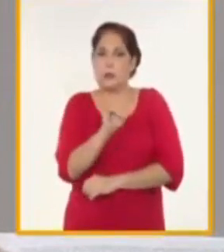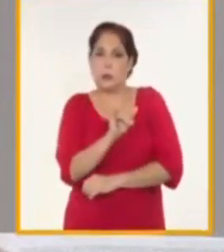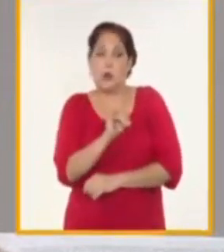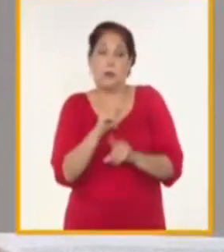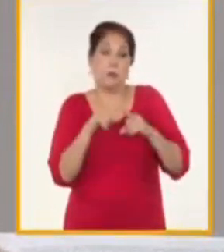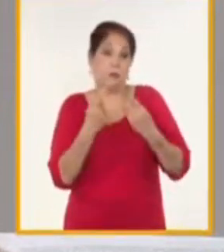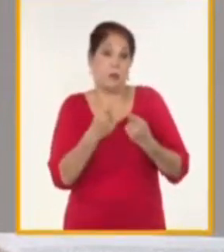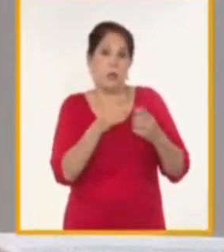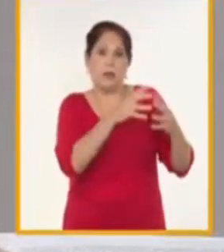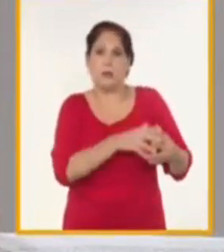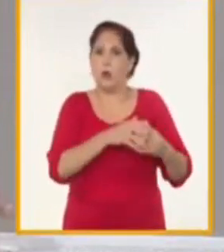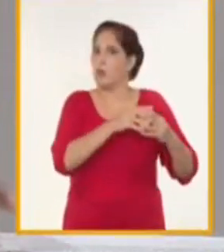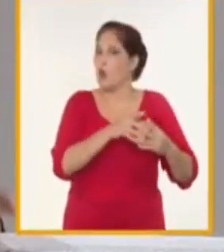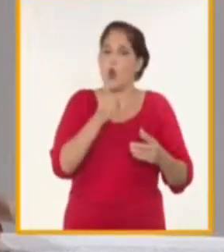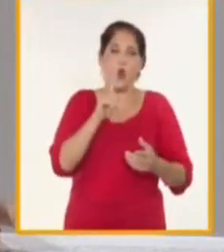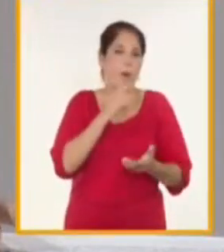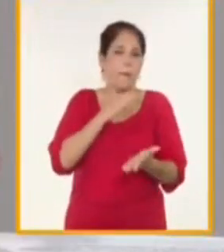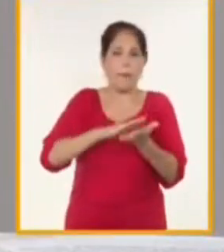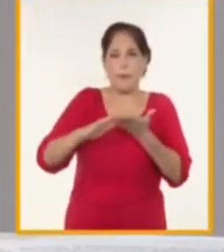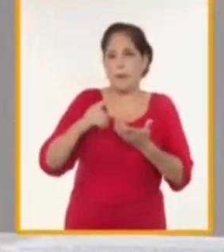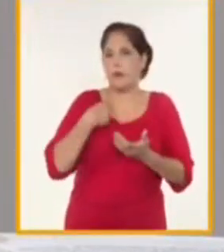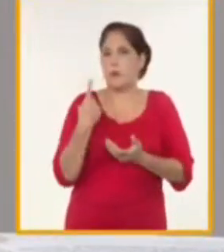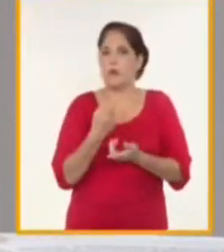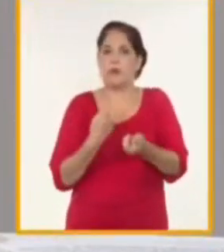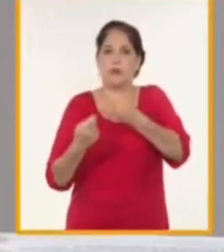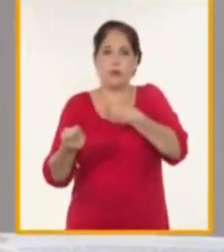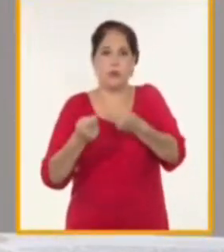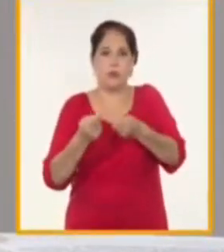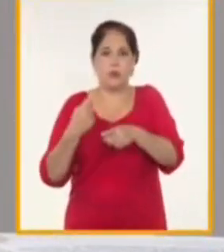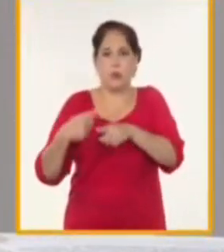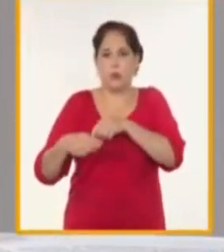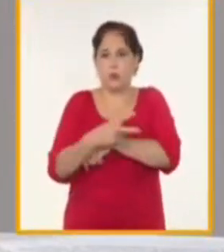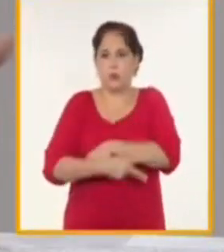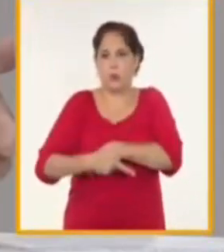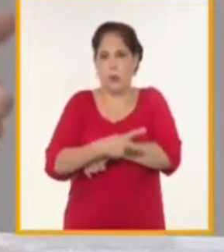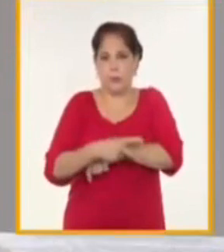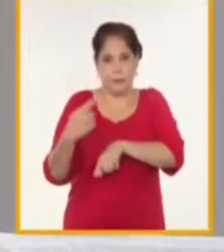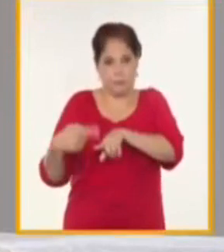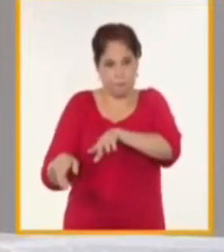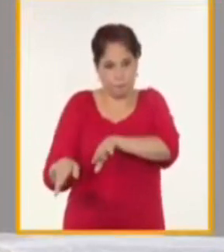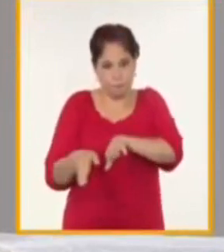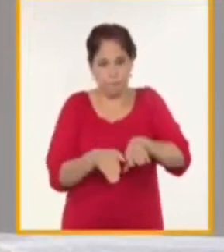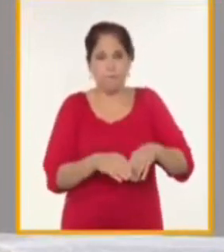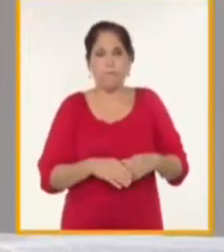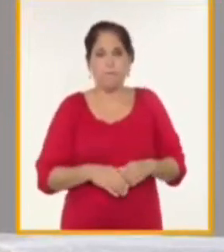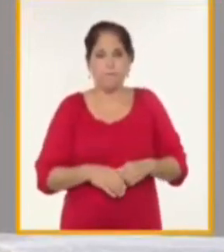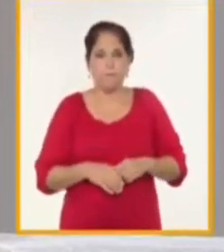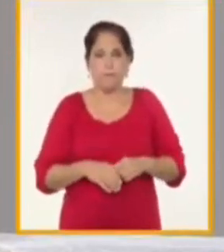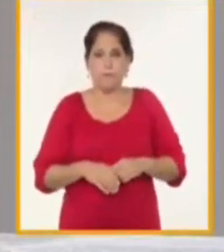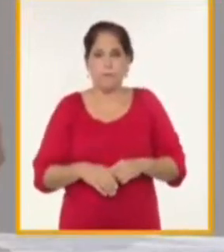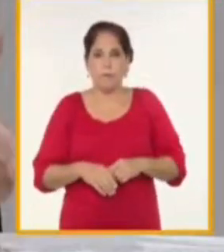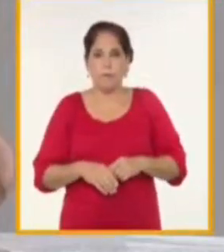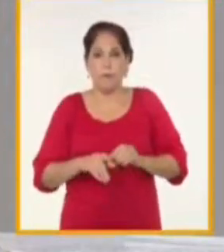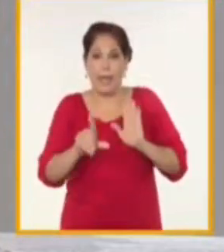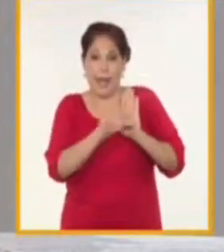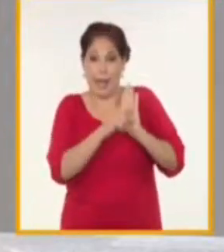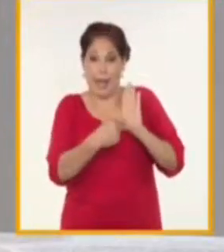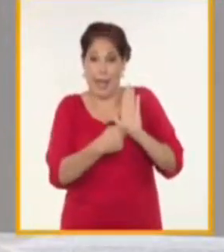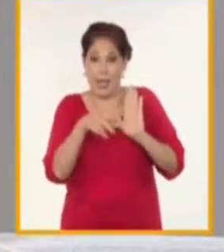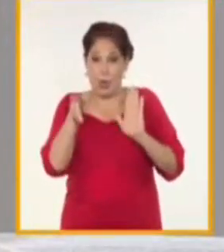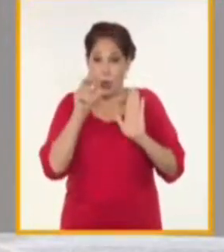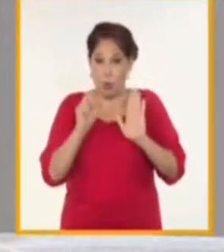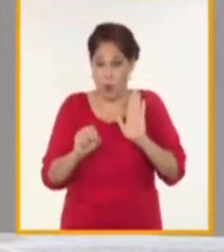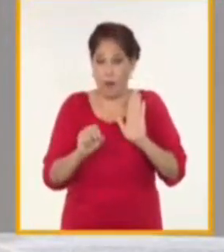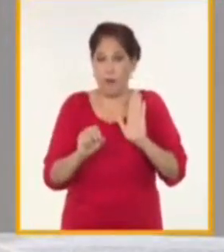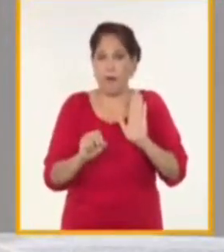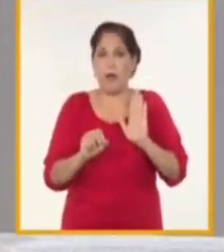operaciones con el título con la entrada en vigor del título 3